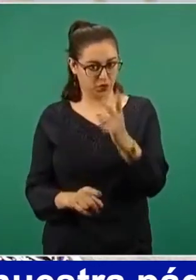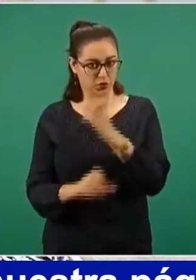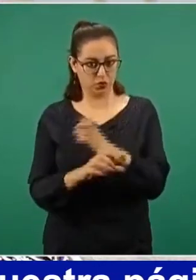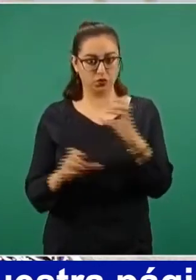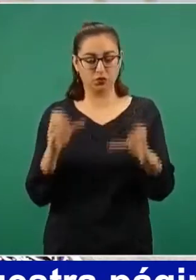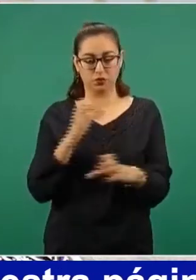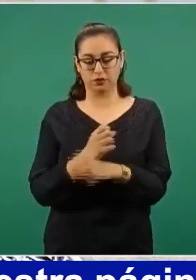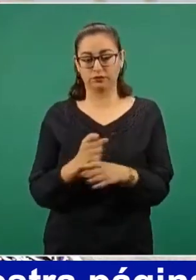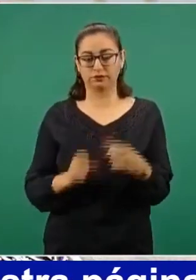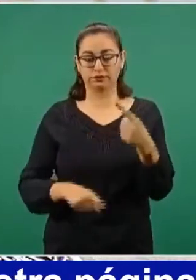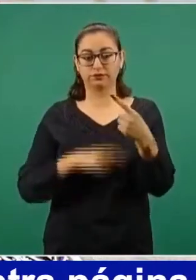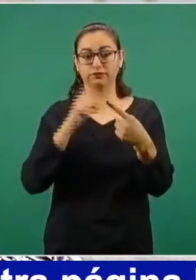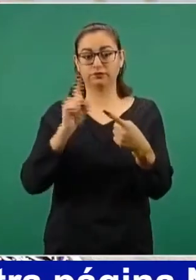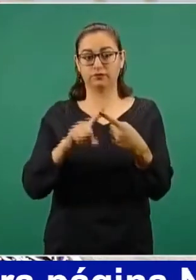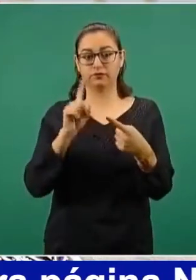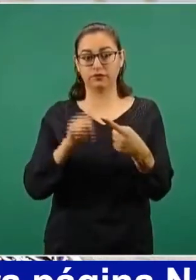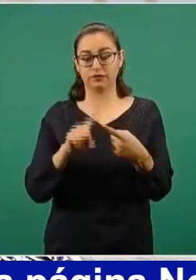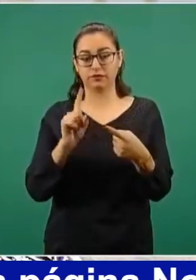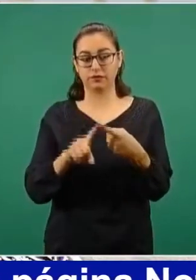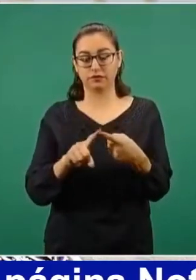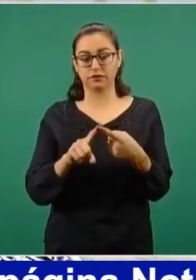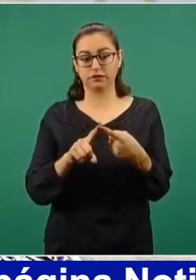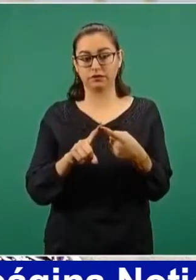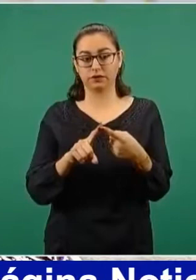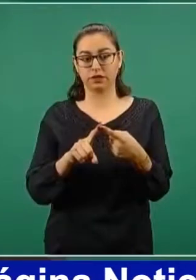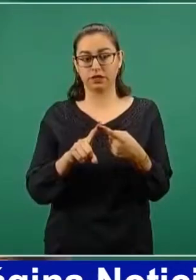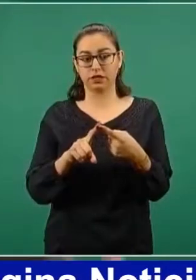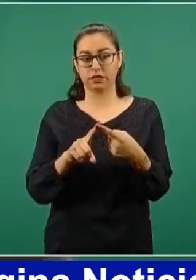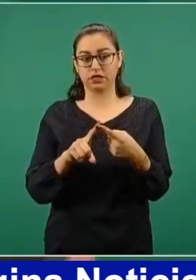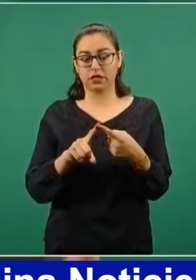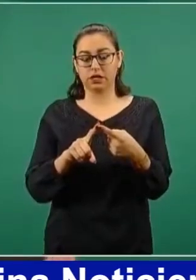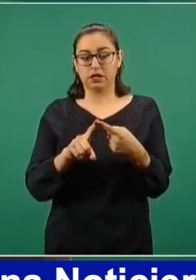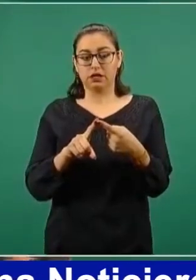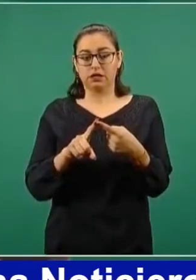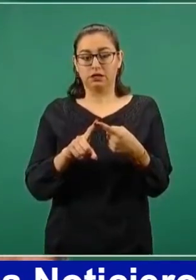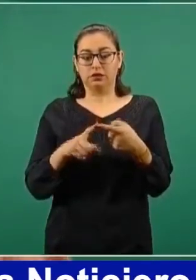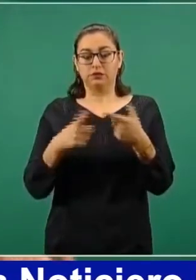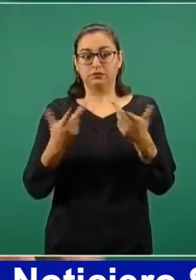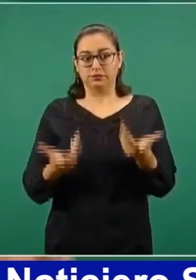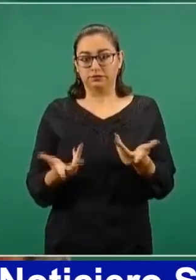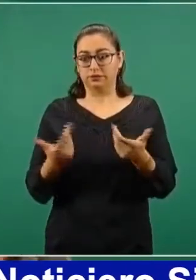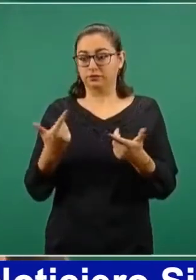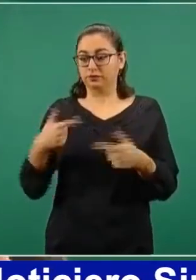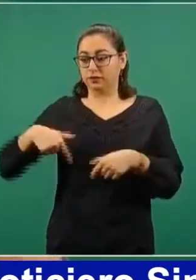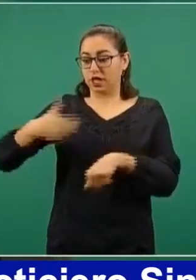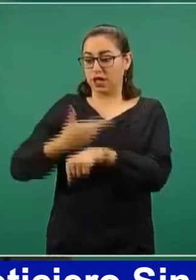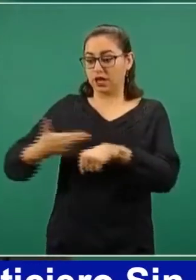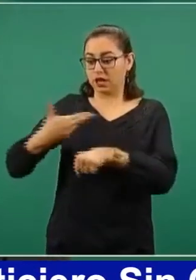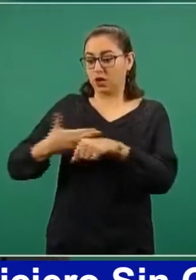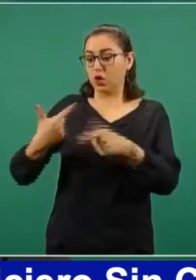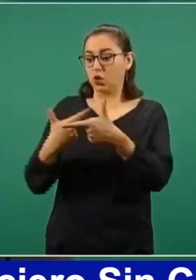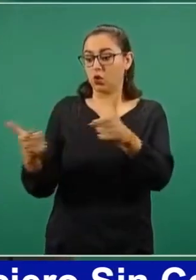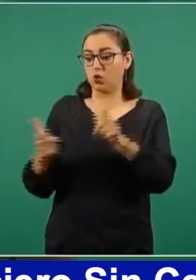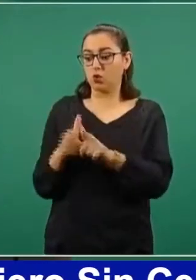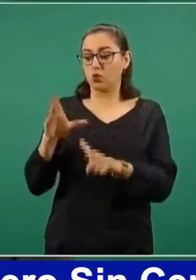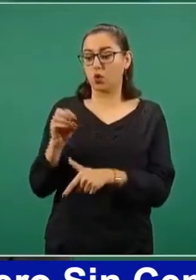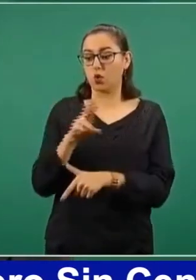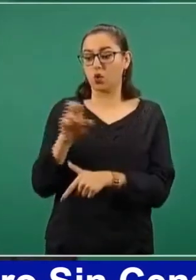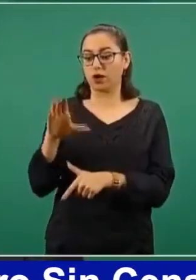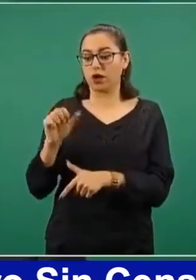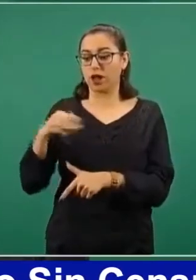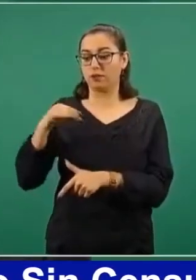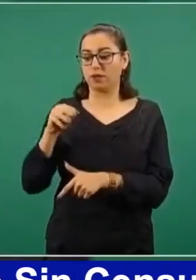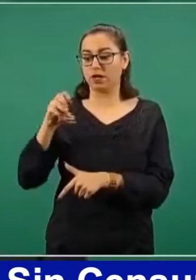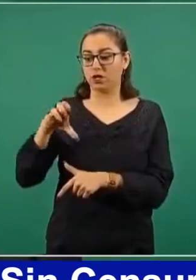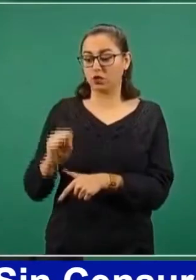operativa y por eso no queremos desviar los recursos, sobre todo las personas que están ahorita en el operativo Correcaminos de Arranque,